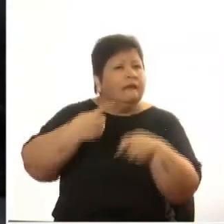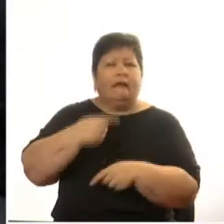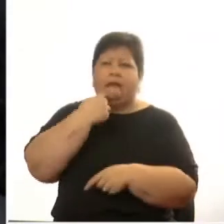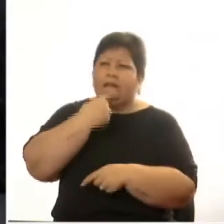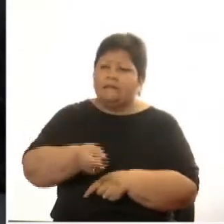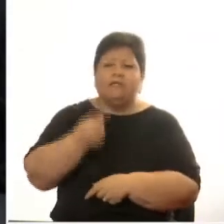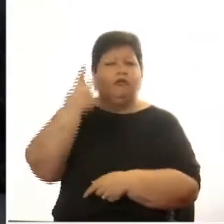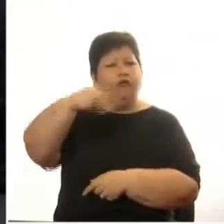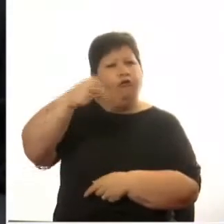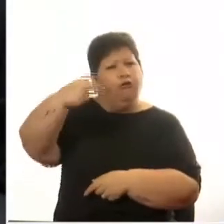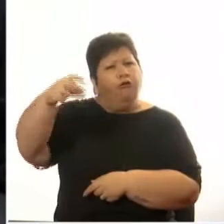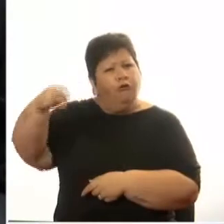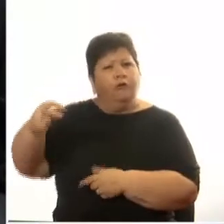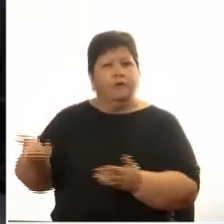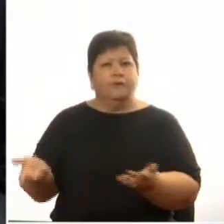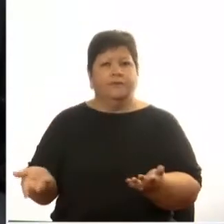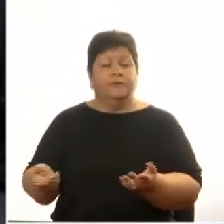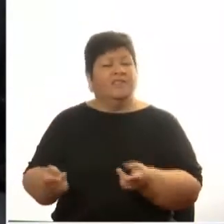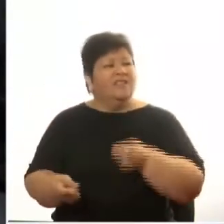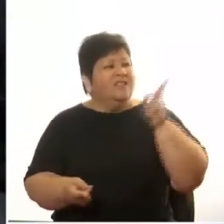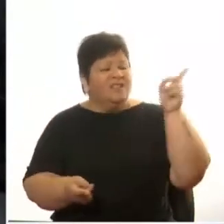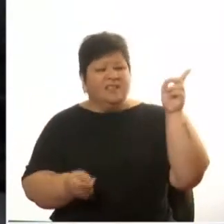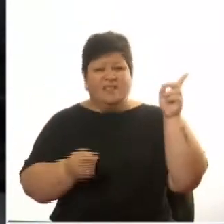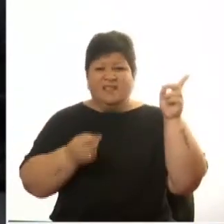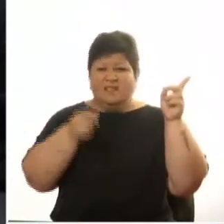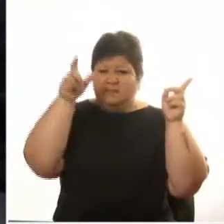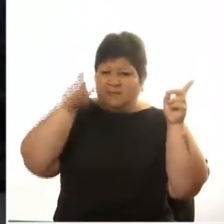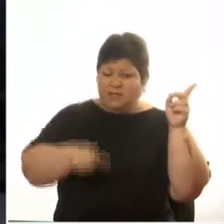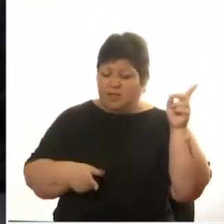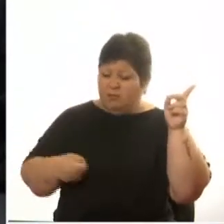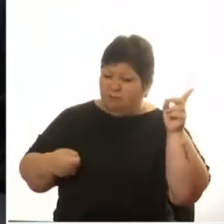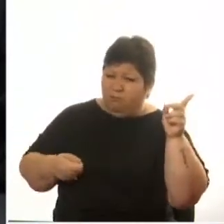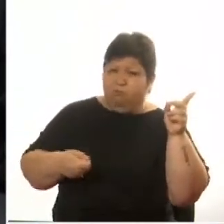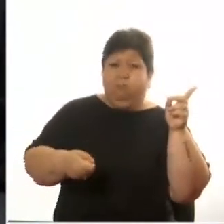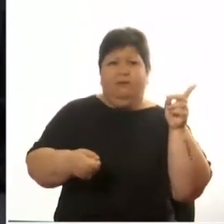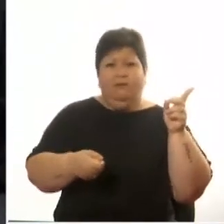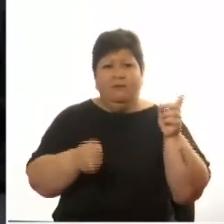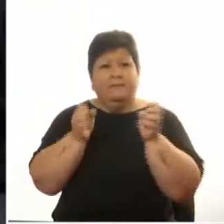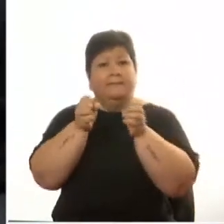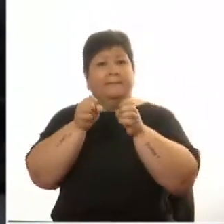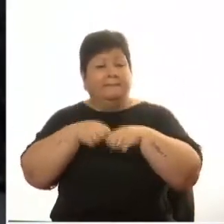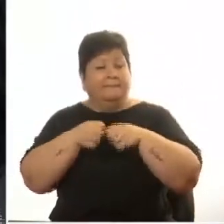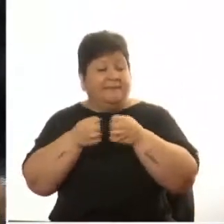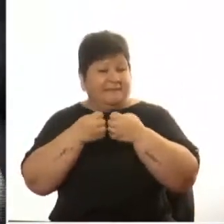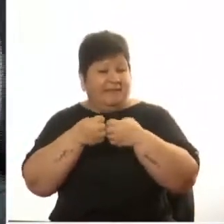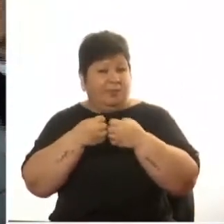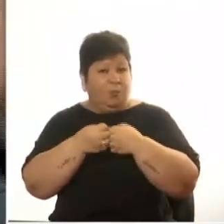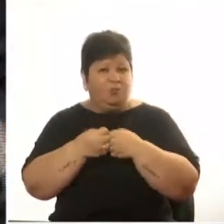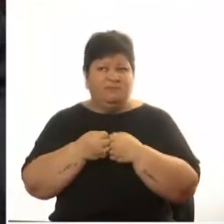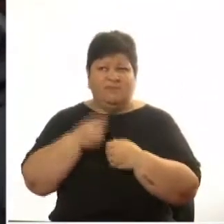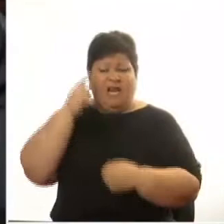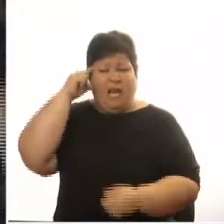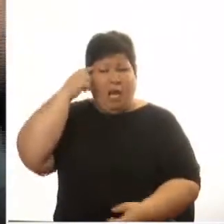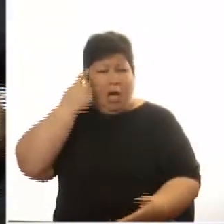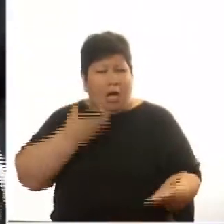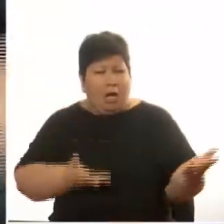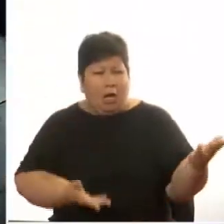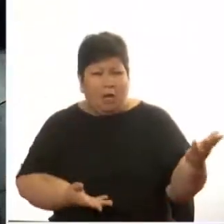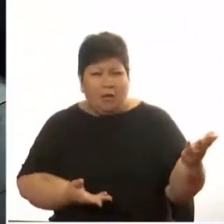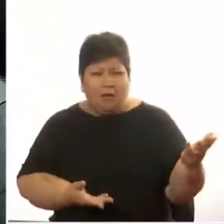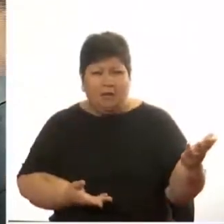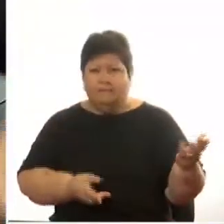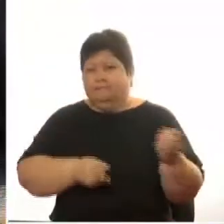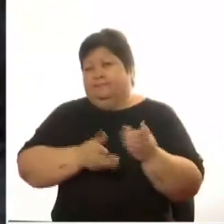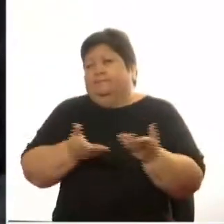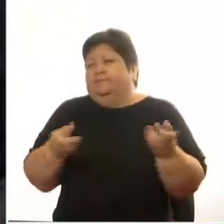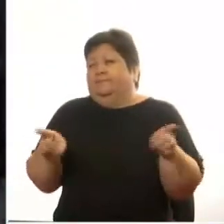el decir que el que actuó en Paisandú en realidad era un demente quizás lo era lo es como era un demente